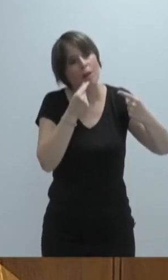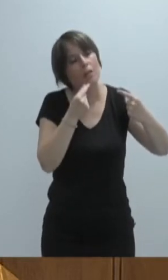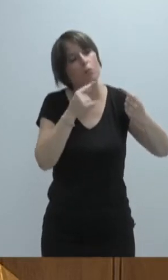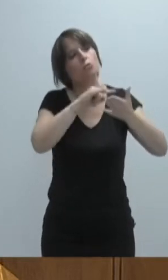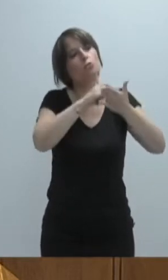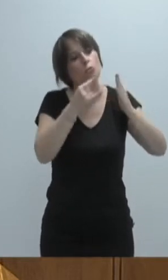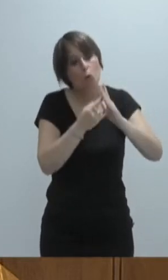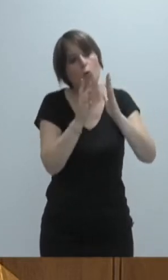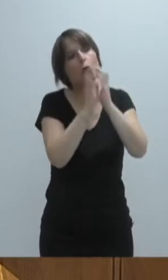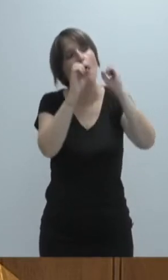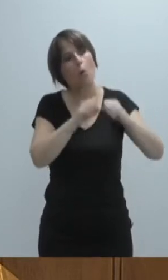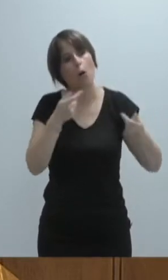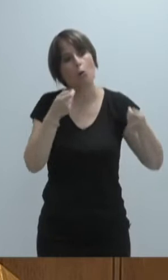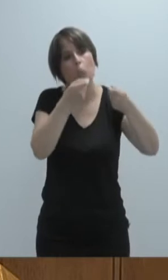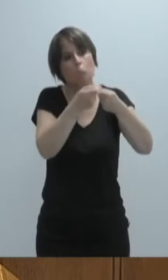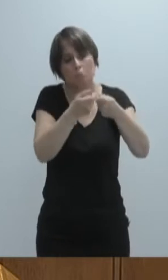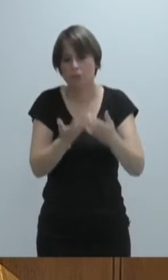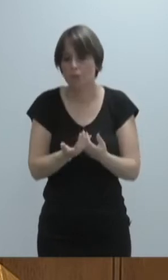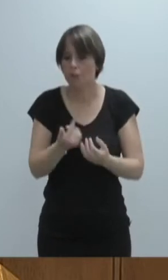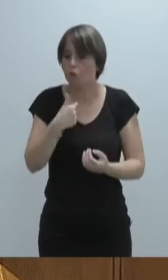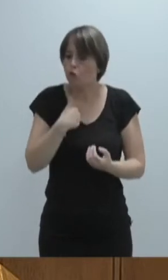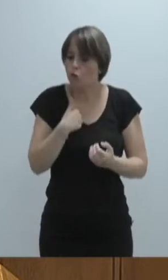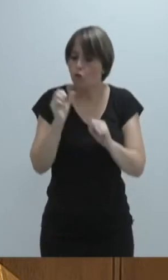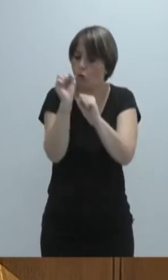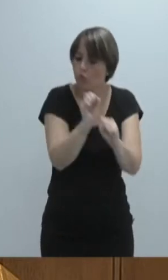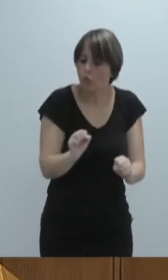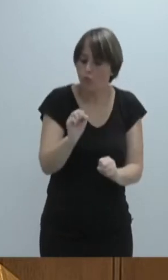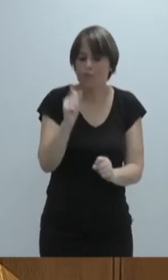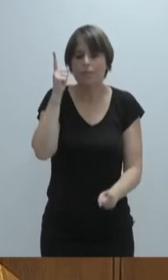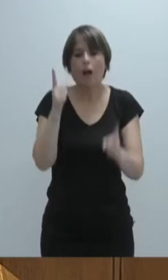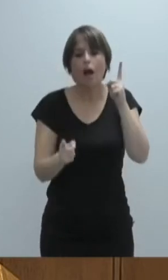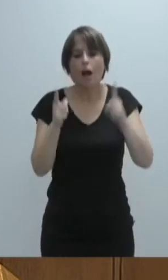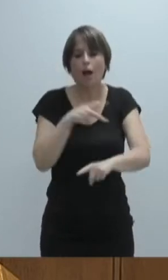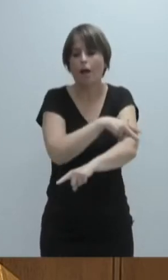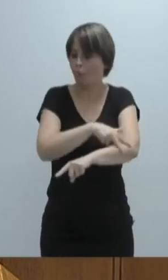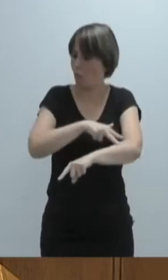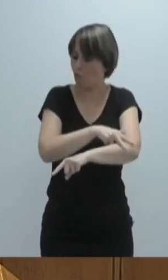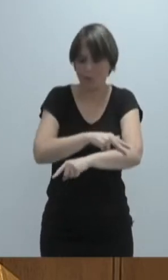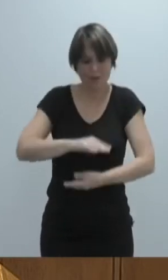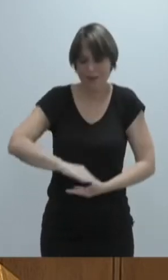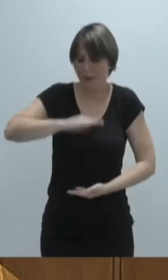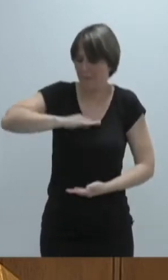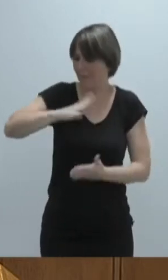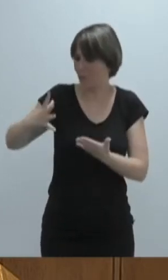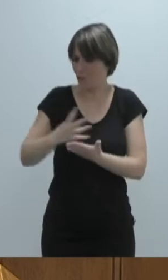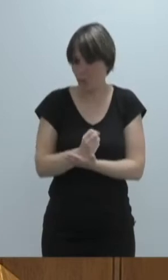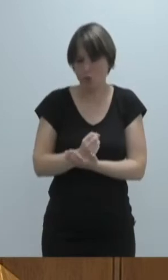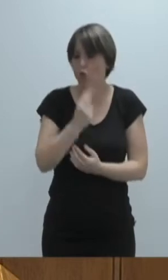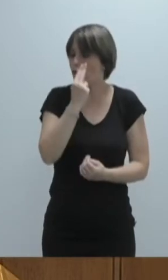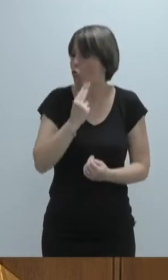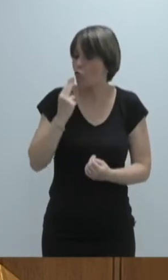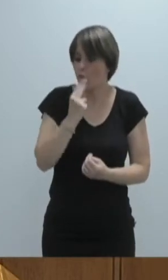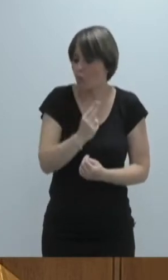la búsqueda de acuerdos. Y mi responsabilidad es defender el autogobierno vasco y todas nuestras capacidades. Y mi compromiso es no